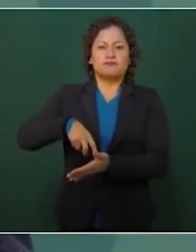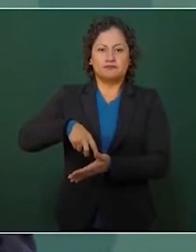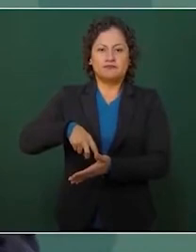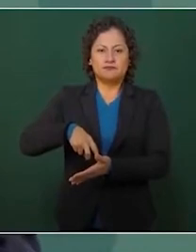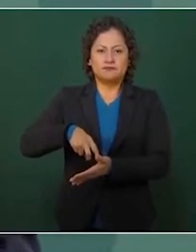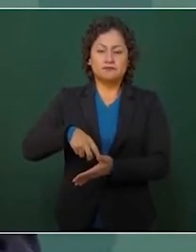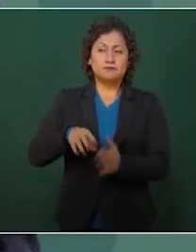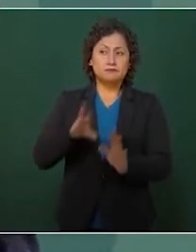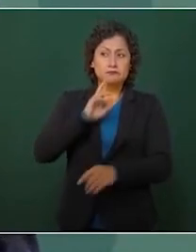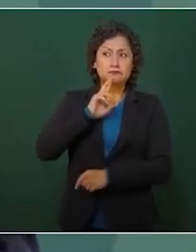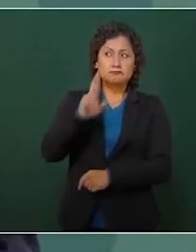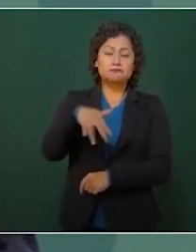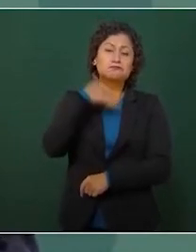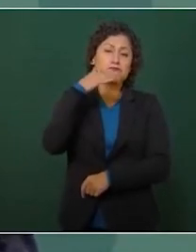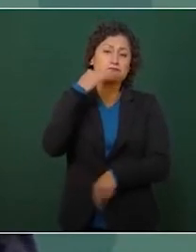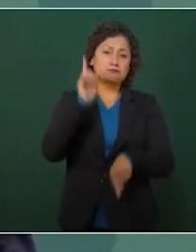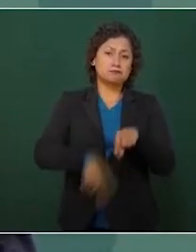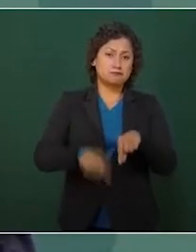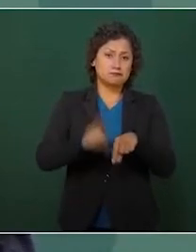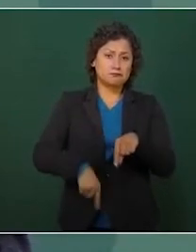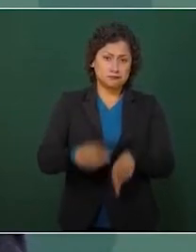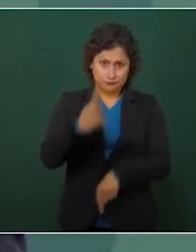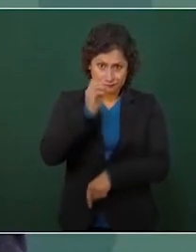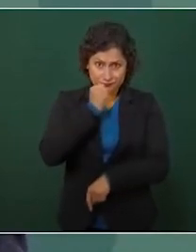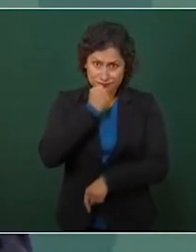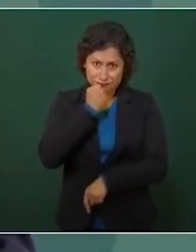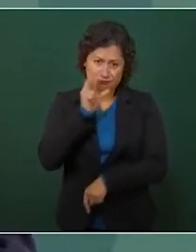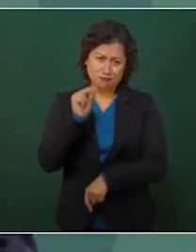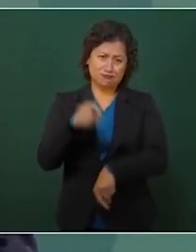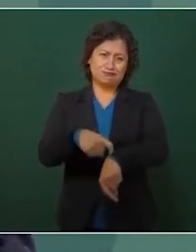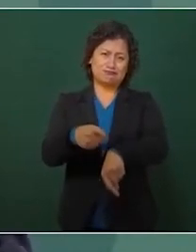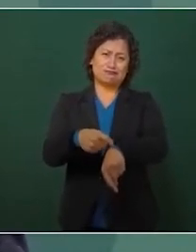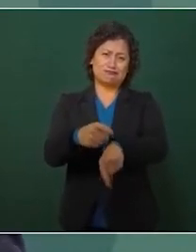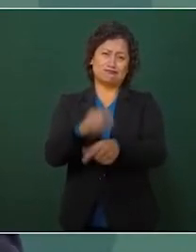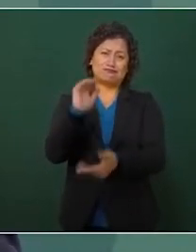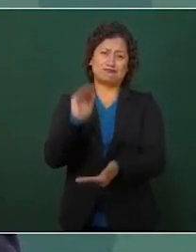llevé cinco segundos? No, menos. Ese es el plan.